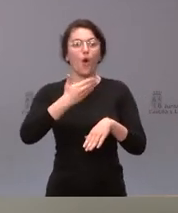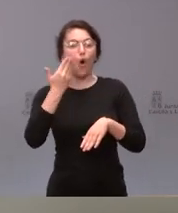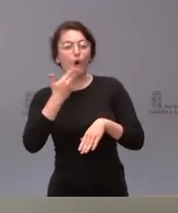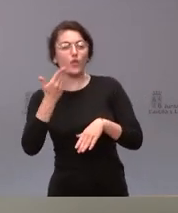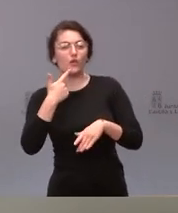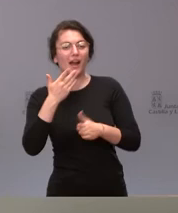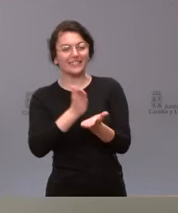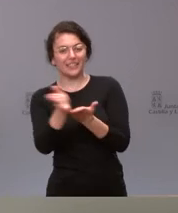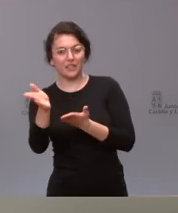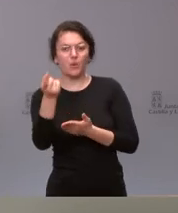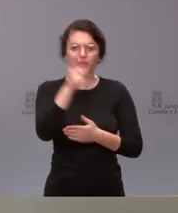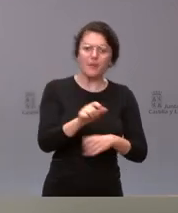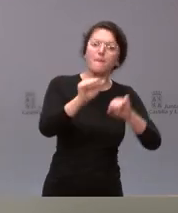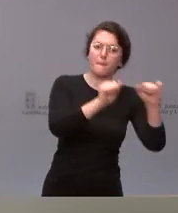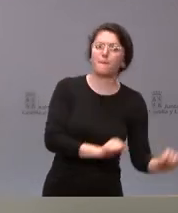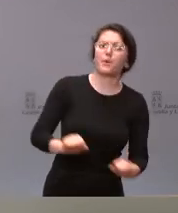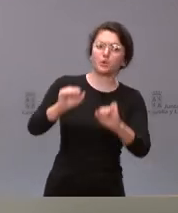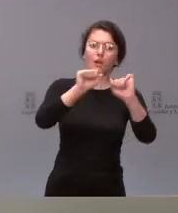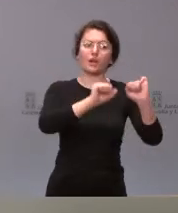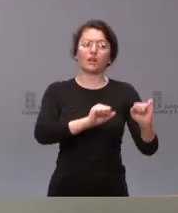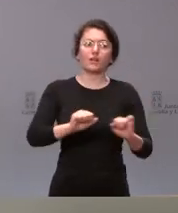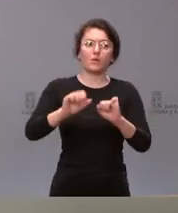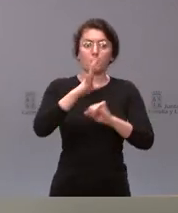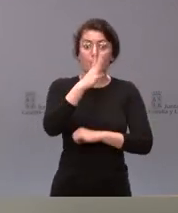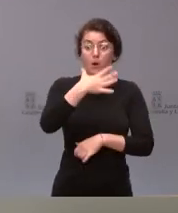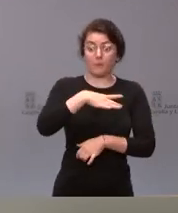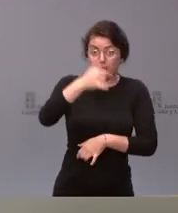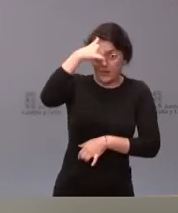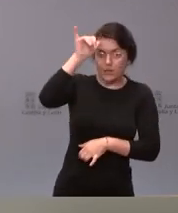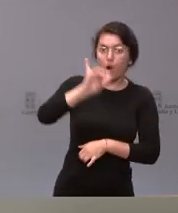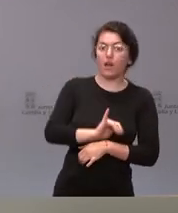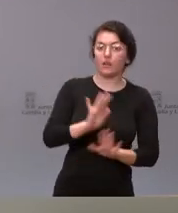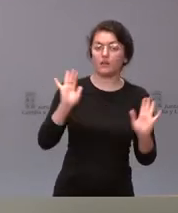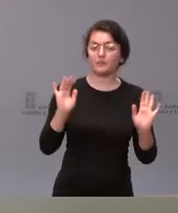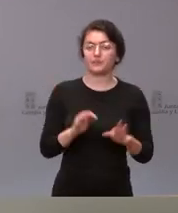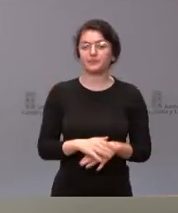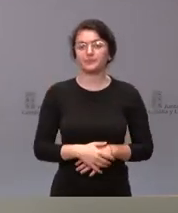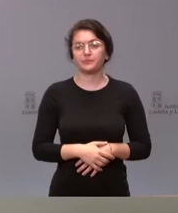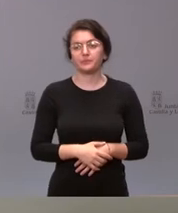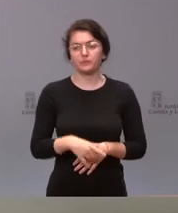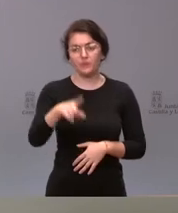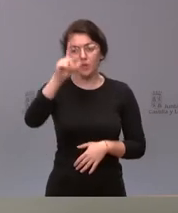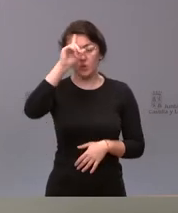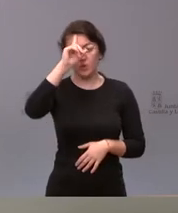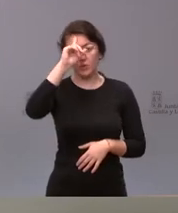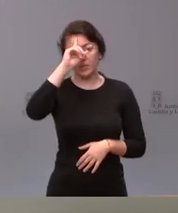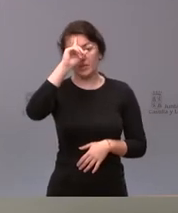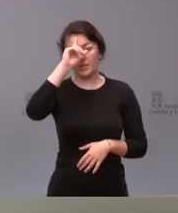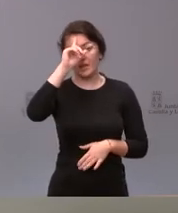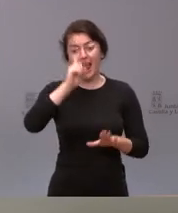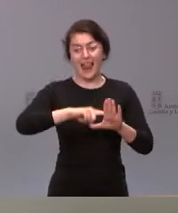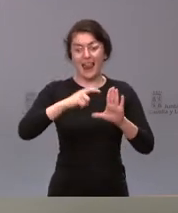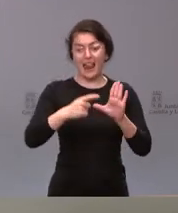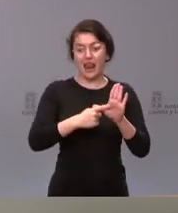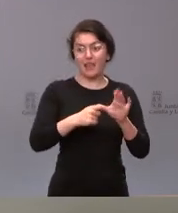de estos jóvenes frente a los riesgos que se pudieran plantear yo no sé cómo era la legislación previa en alguna materia